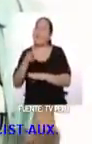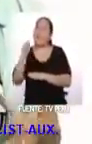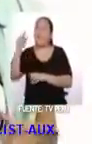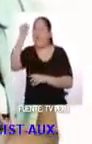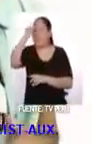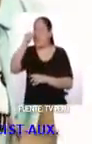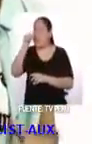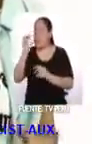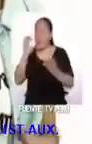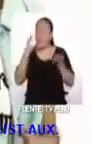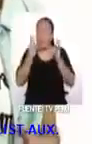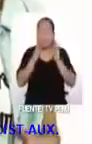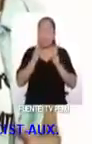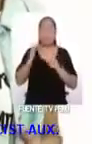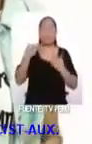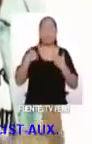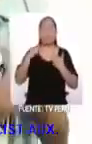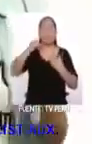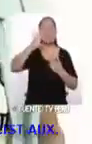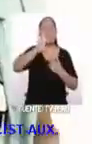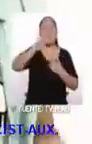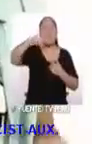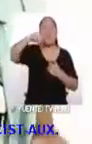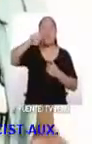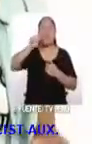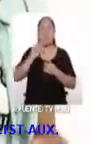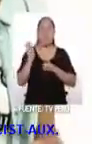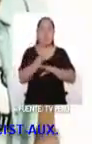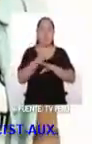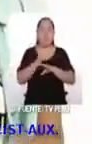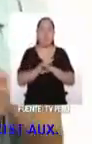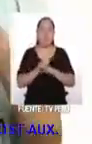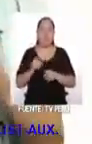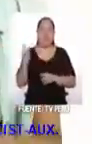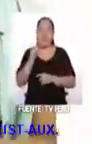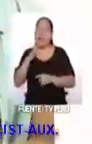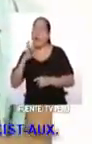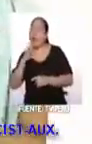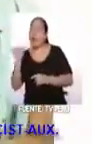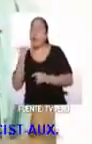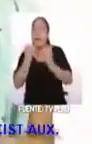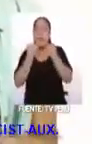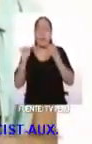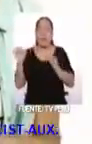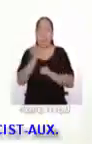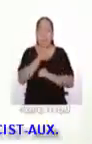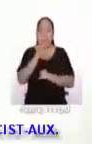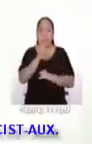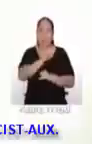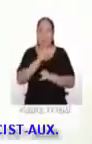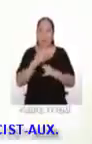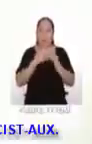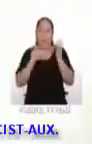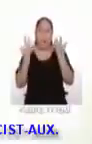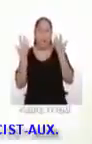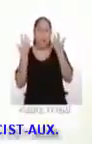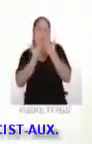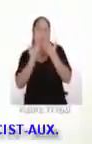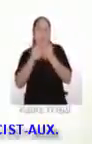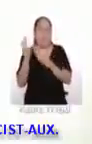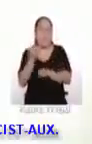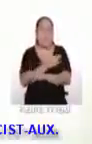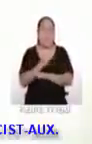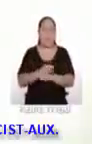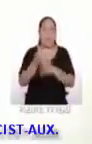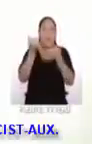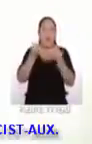Eso quiere decir que manejan cinco notas musicales. A pesar de no hablar el mismo idioma, tienen similitudes sorprendentes. En el programa de